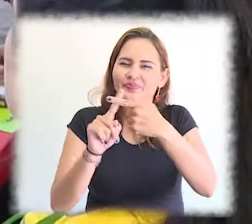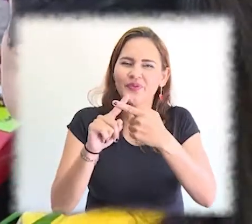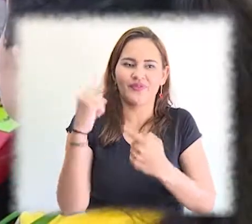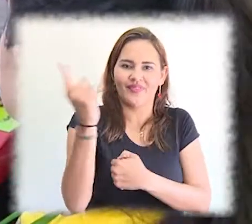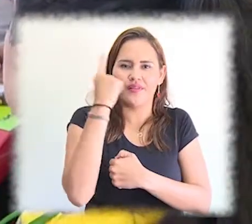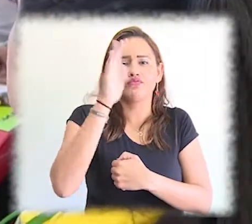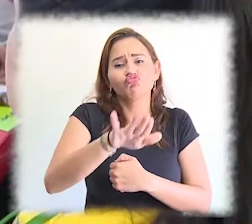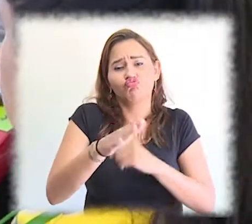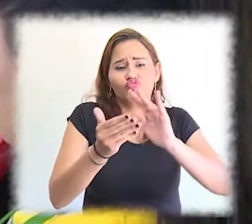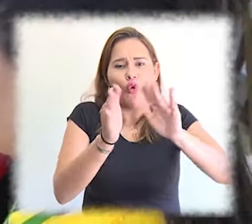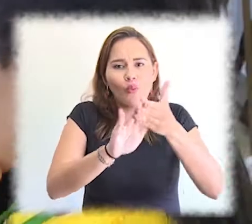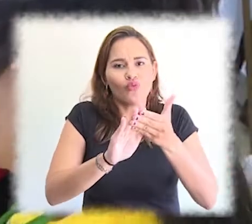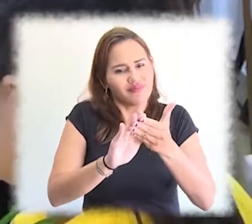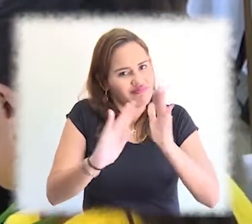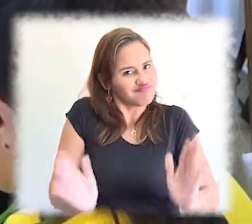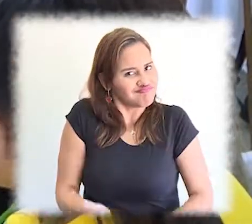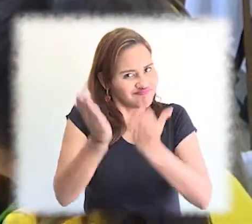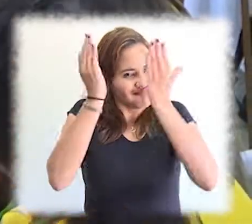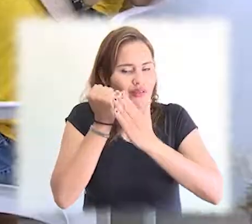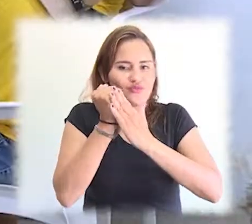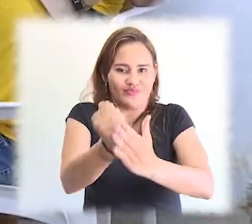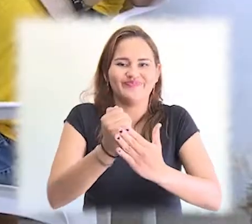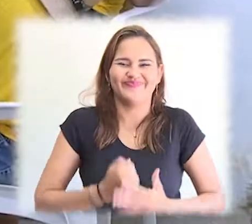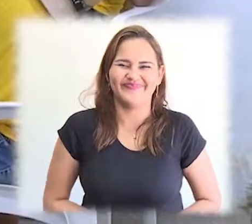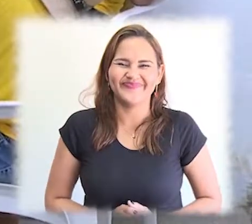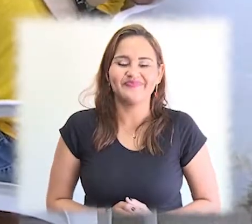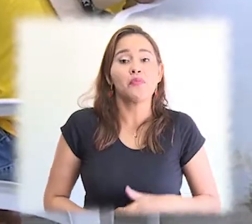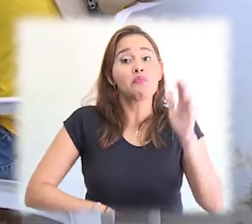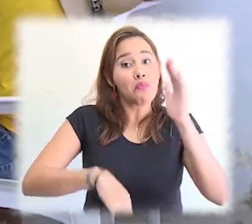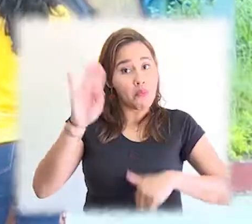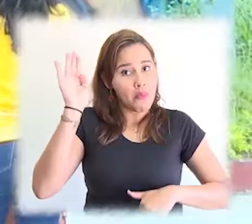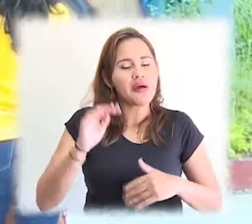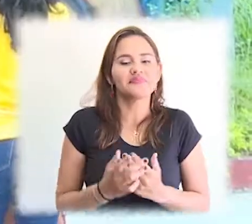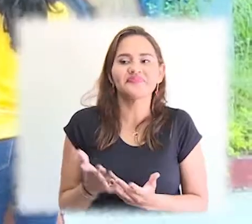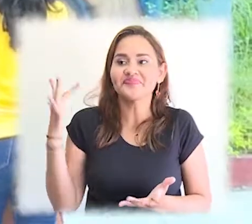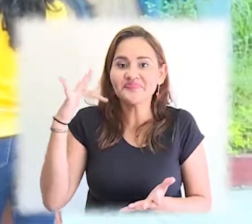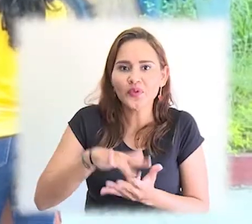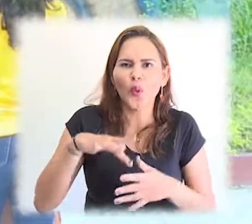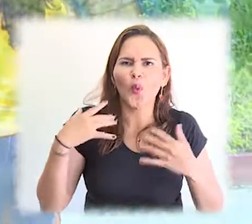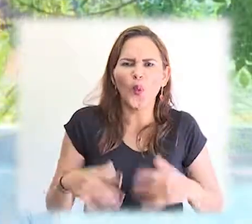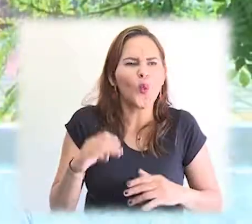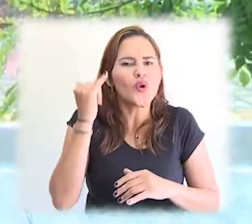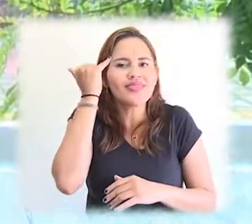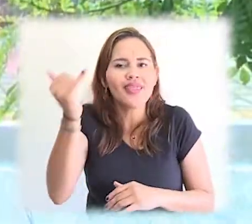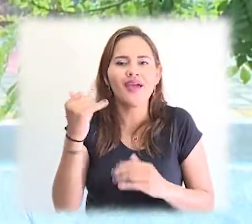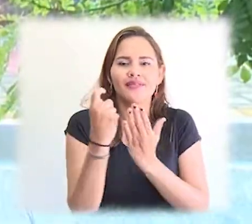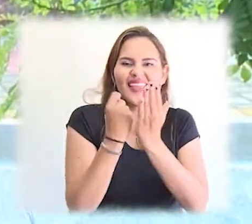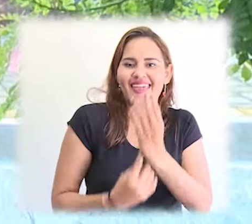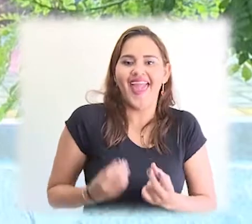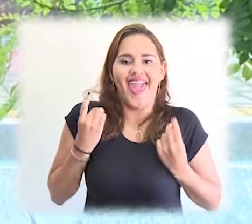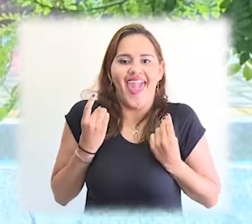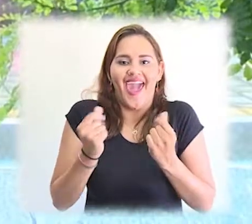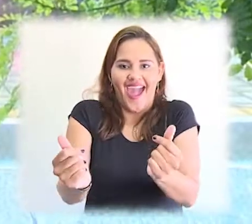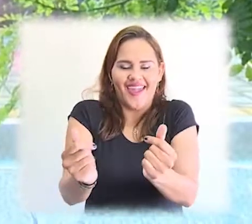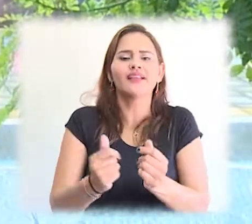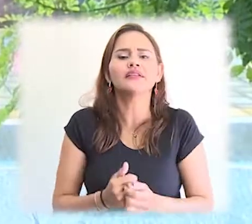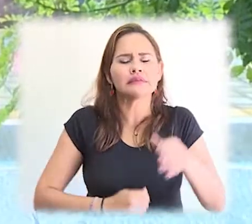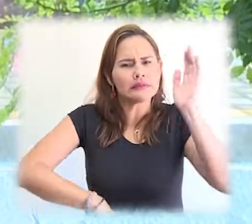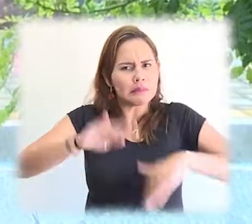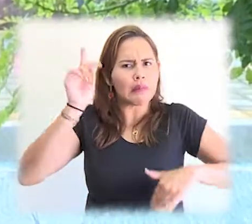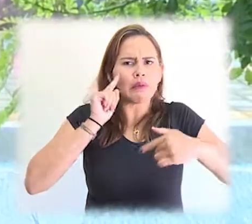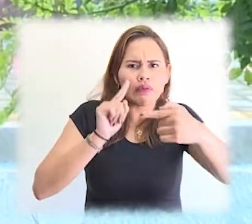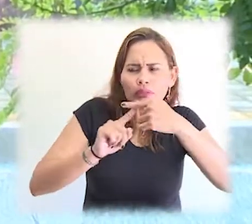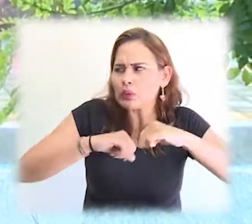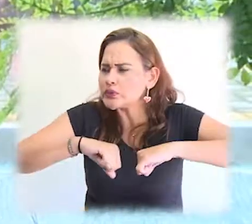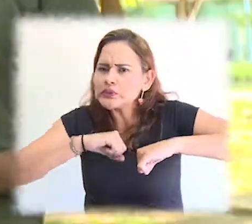analizó el cliente ideal, así como otros aspectos importantes que conduzcan al cumplimiento del principal propósito del reto incubador Aracataca.